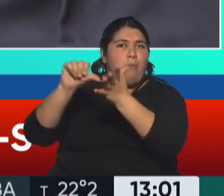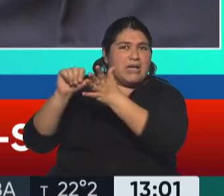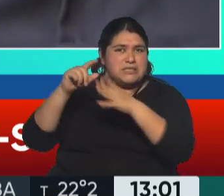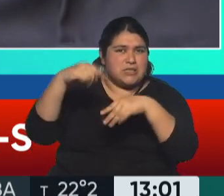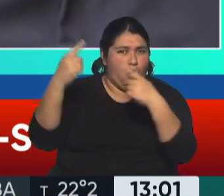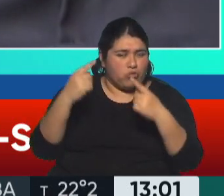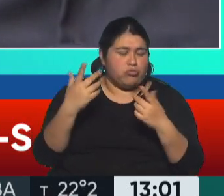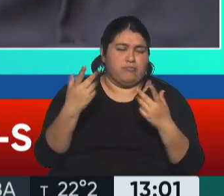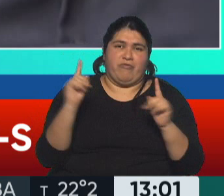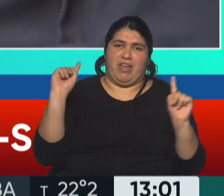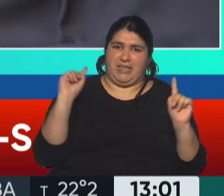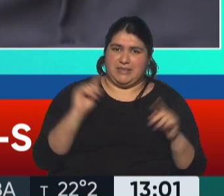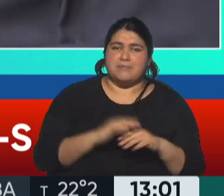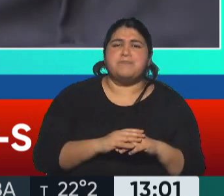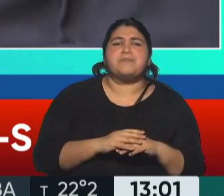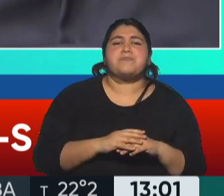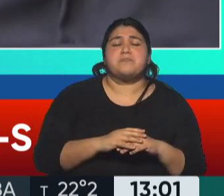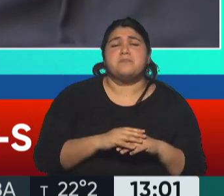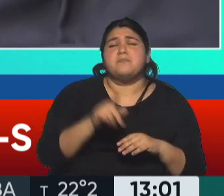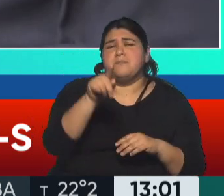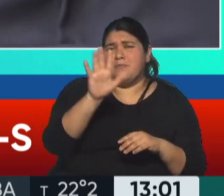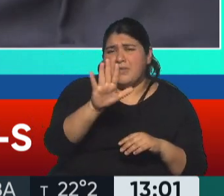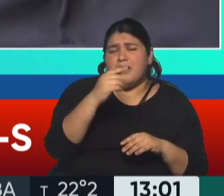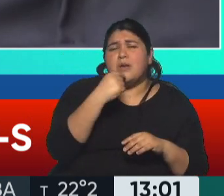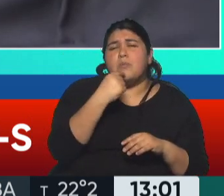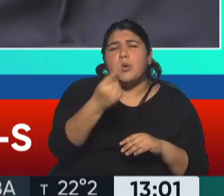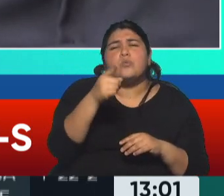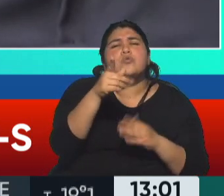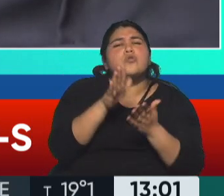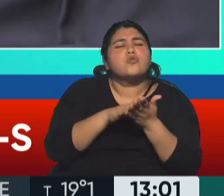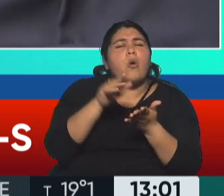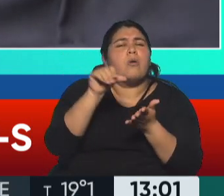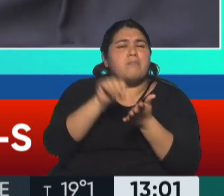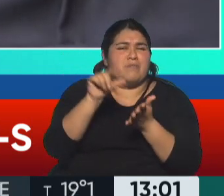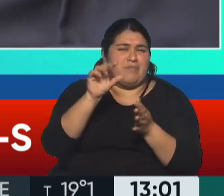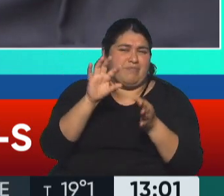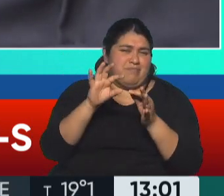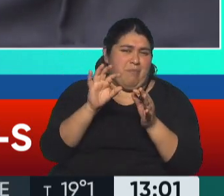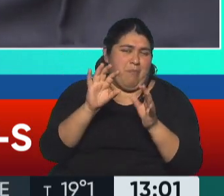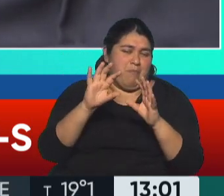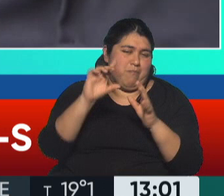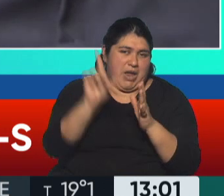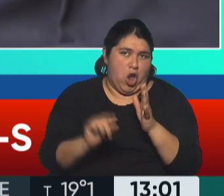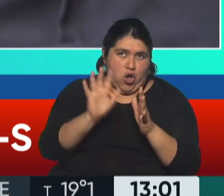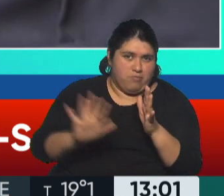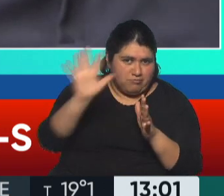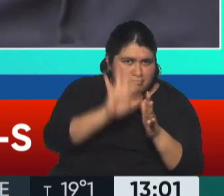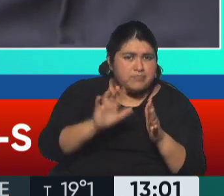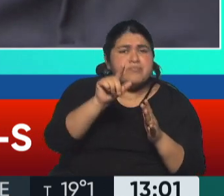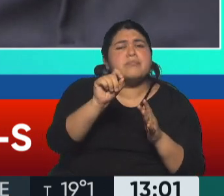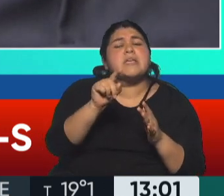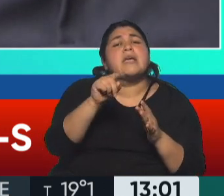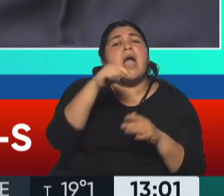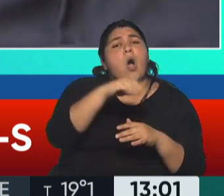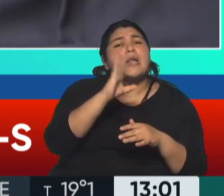Alfred, si te preguntara desde el punto de vista geopolítico, Estados Unidos hoy es más fuerte como líder